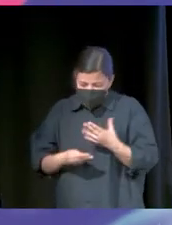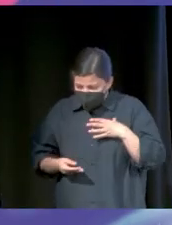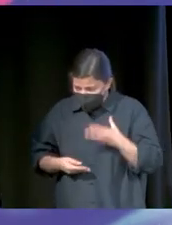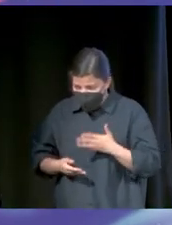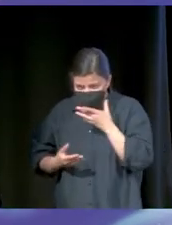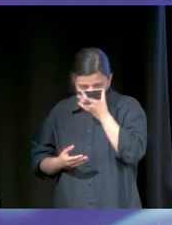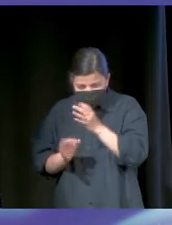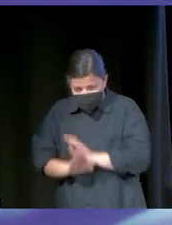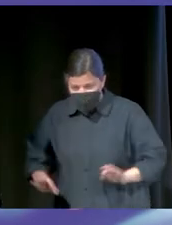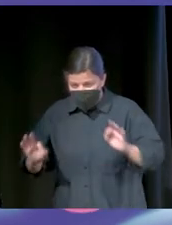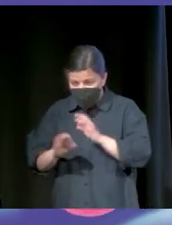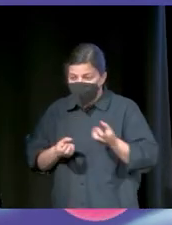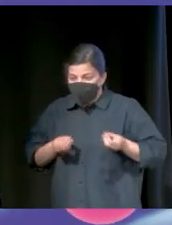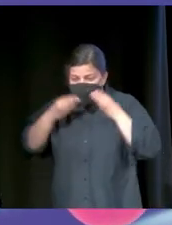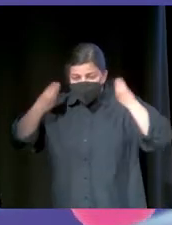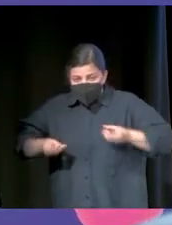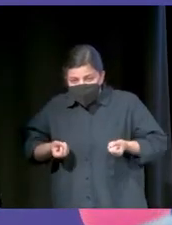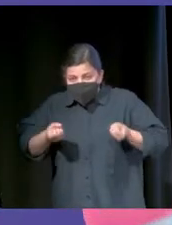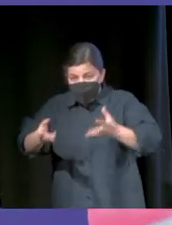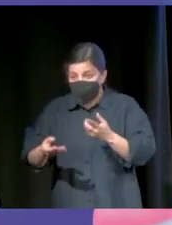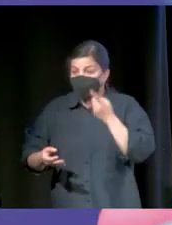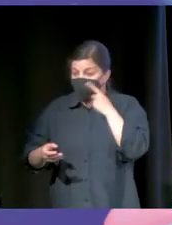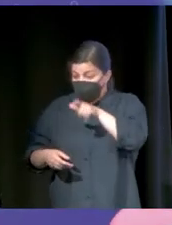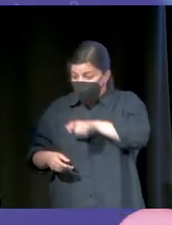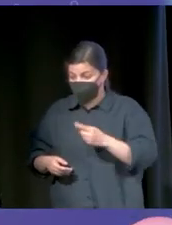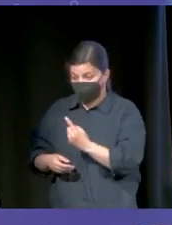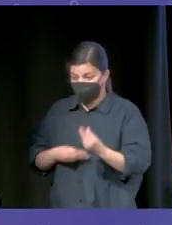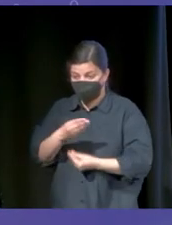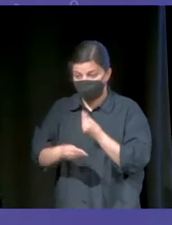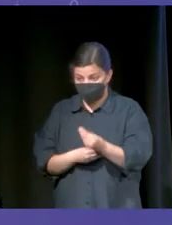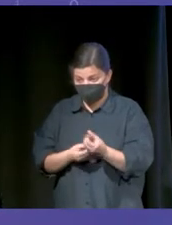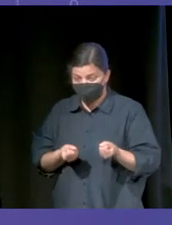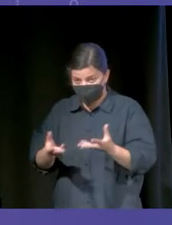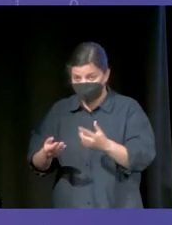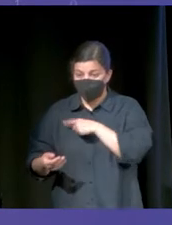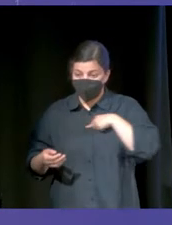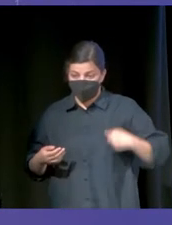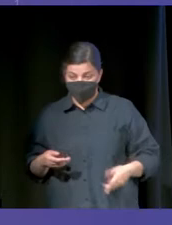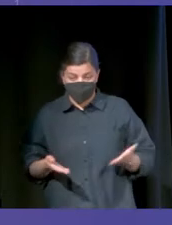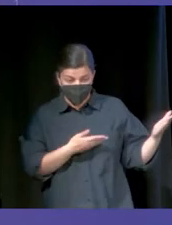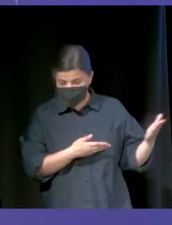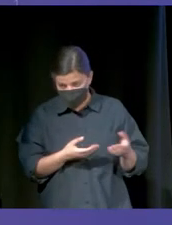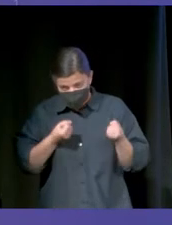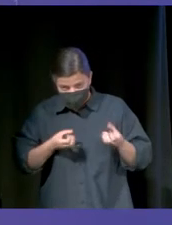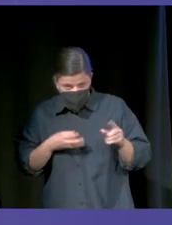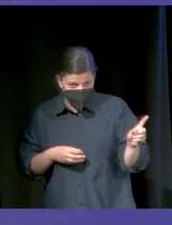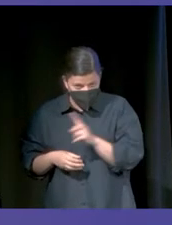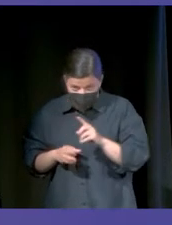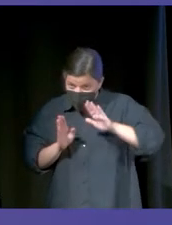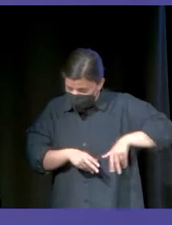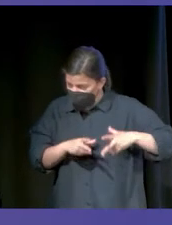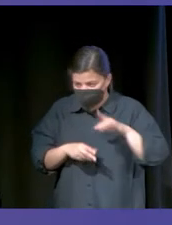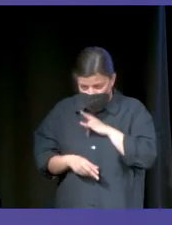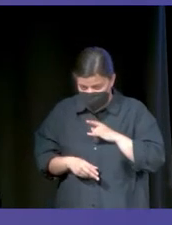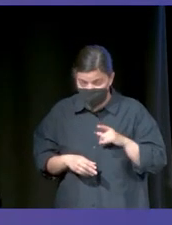Os voy a contar una historia que demuestra porque a veces es importante hacer las cosas uno mismo. Esto pasó de verdad en China. Como veis, no acabó muy bien. Spoiler, acaba mal. Y es la